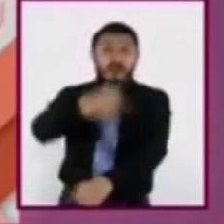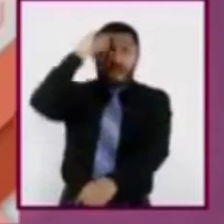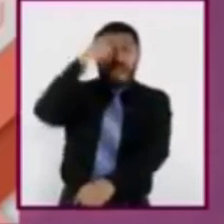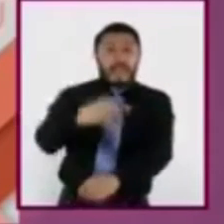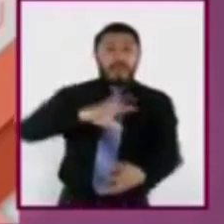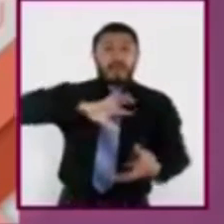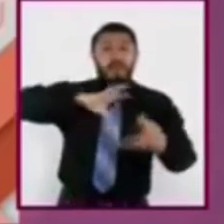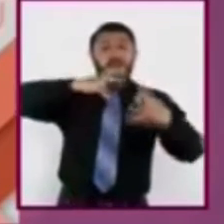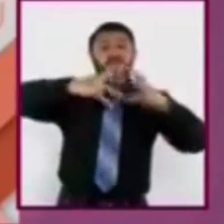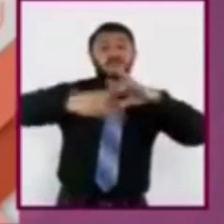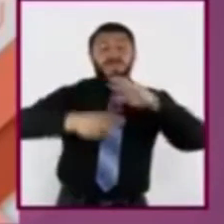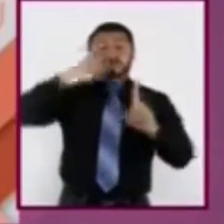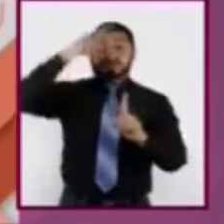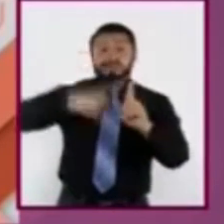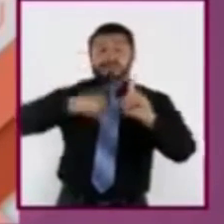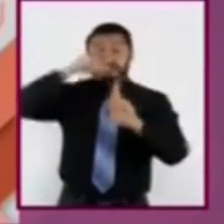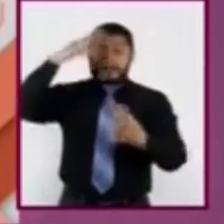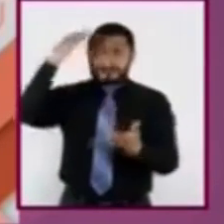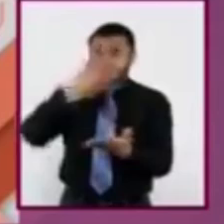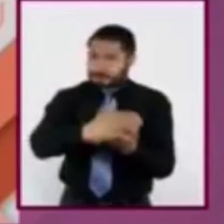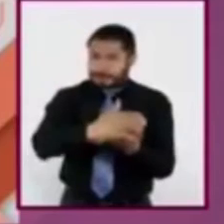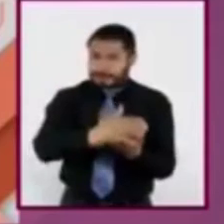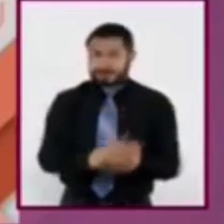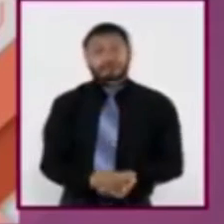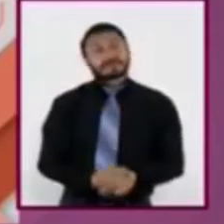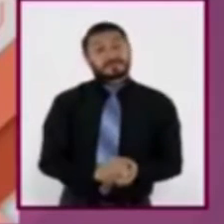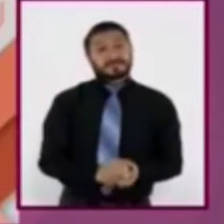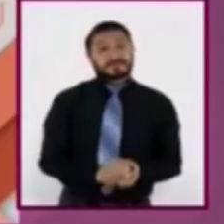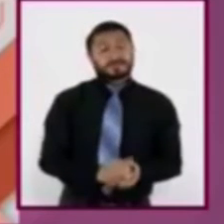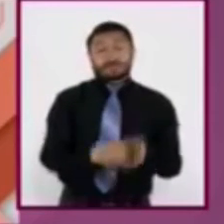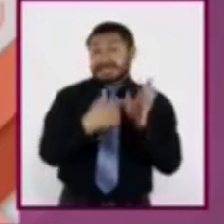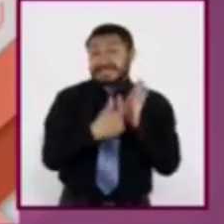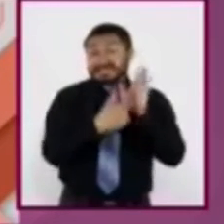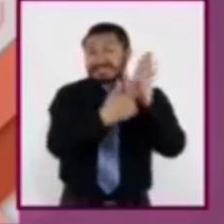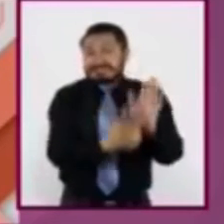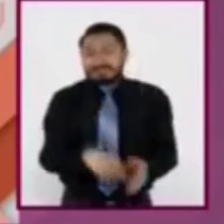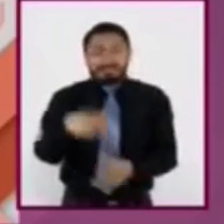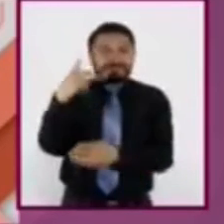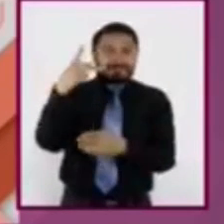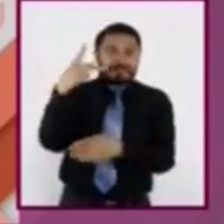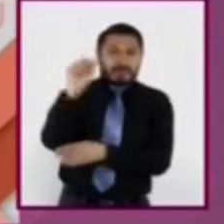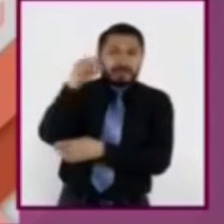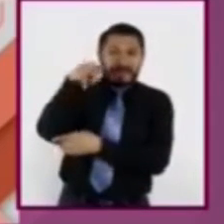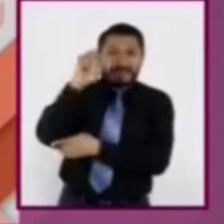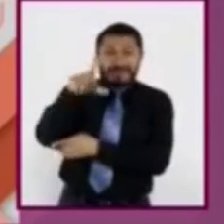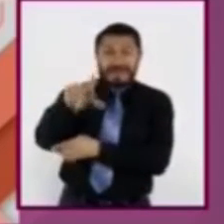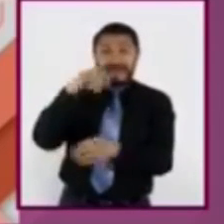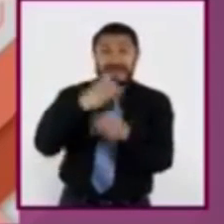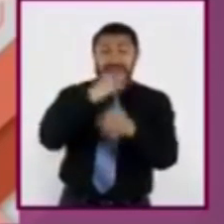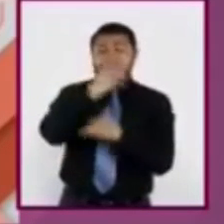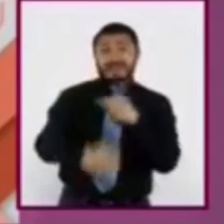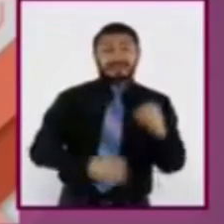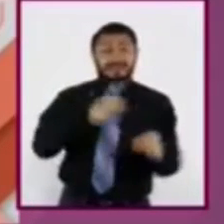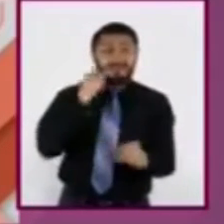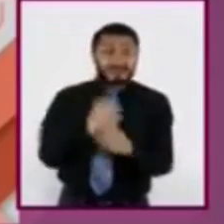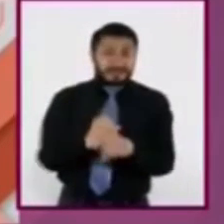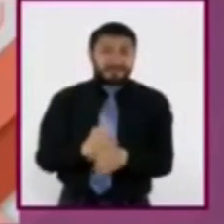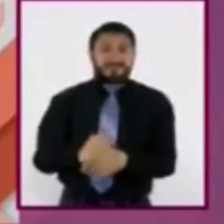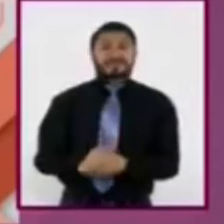cambio climático. Señala el panel intergubernamental de cambio climático, IPCC.